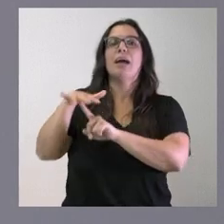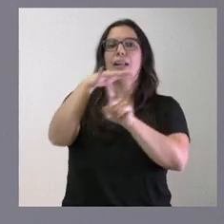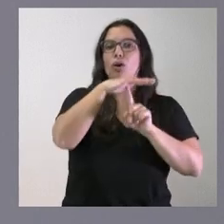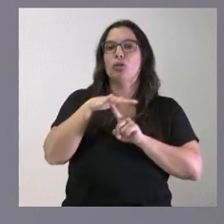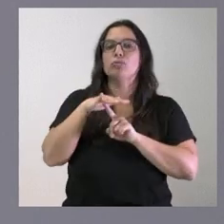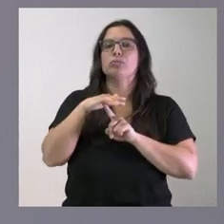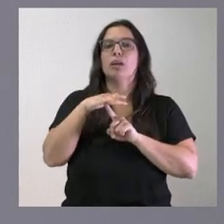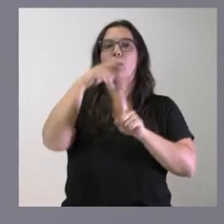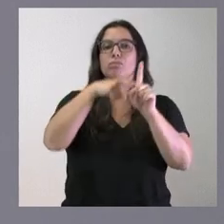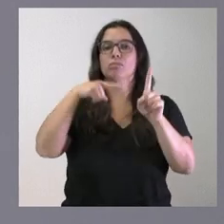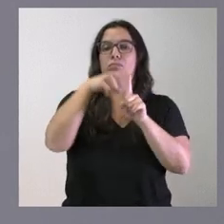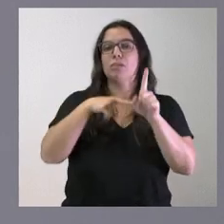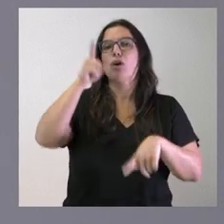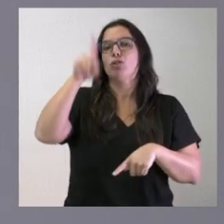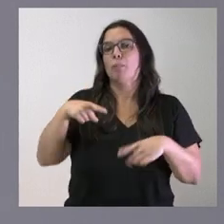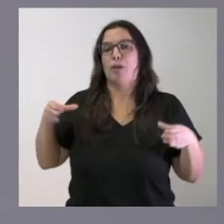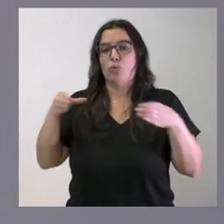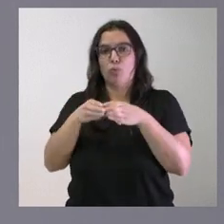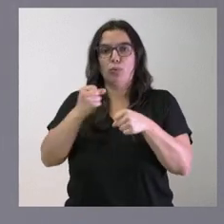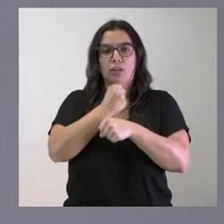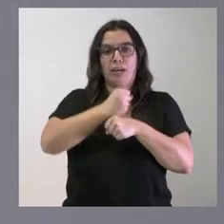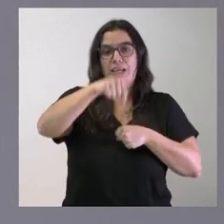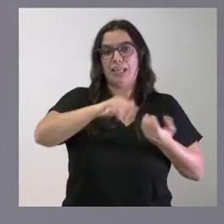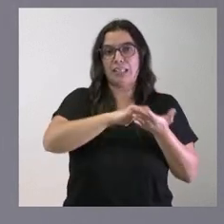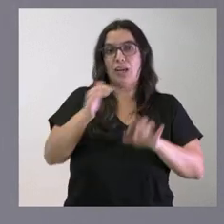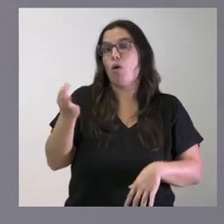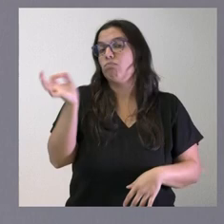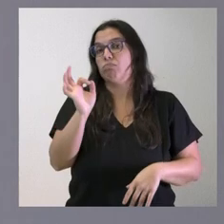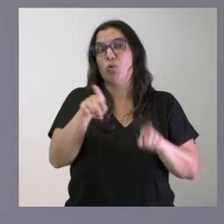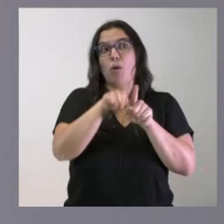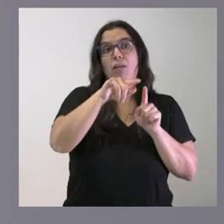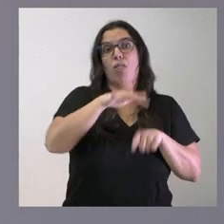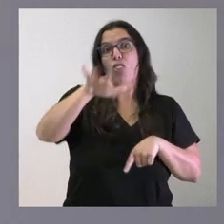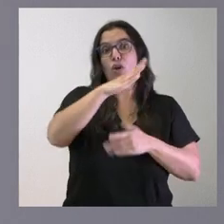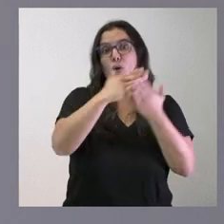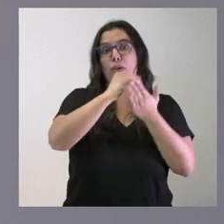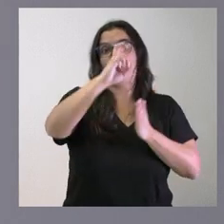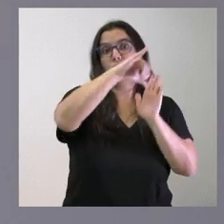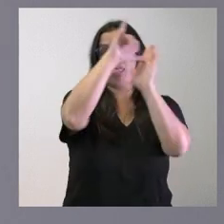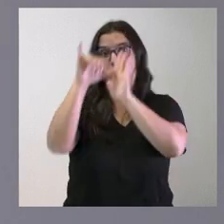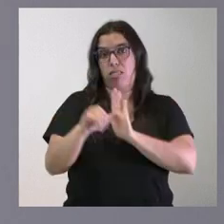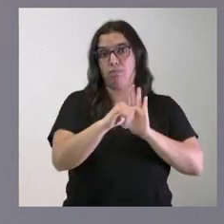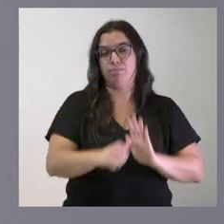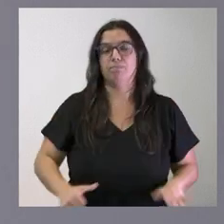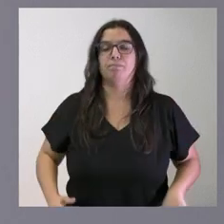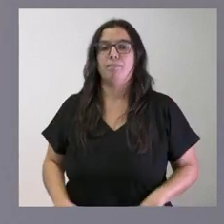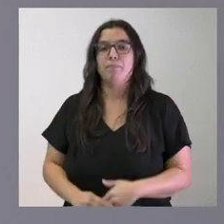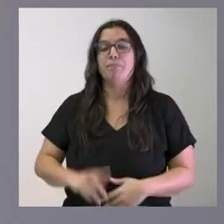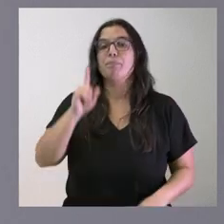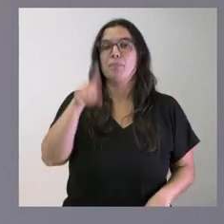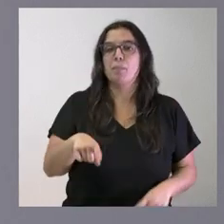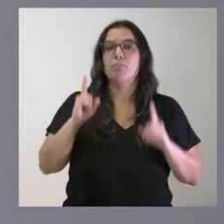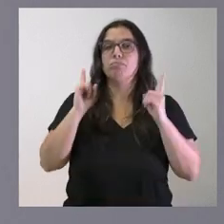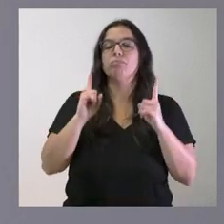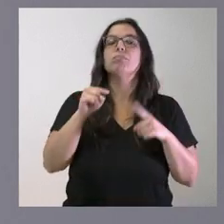además, para brigadas que operan en Castilla y León y en otras comunidades de automas limítrofes a las que estamos hablando. También está previsto utilizar